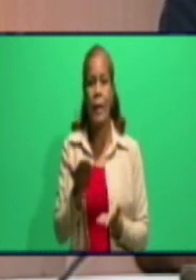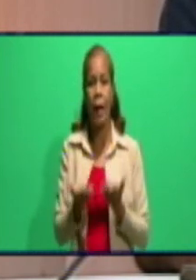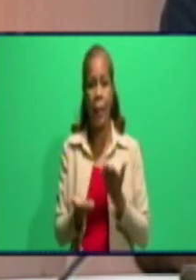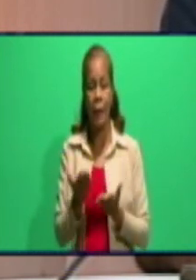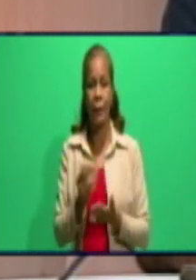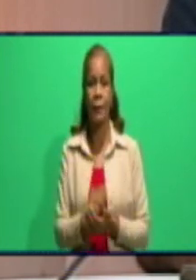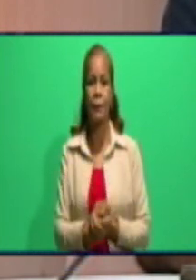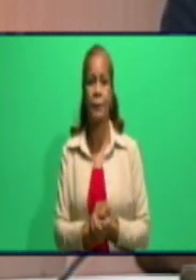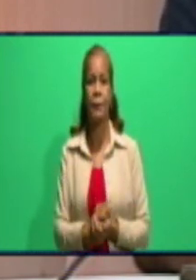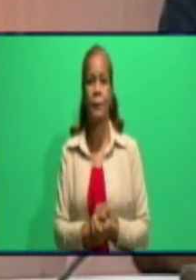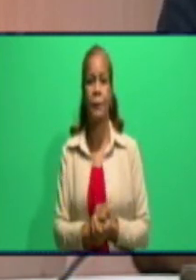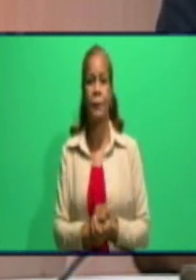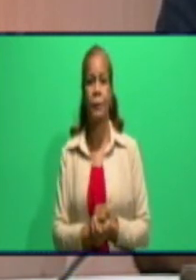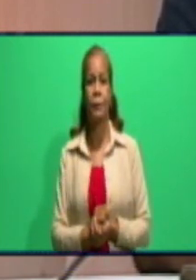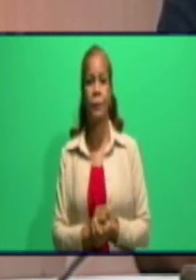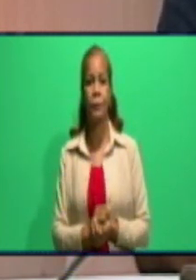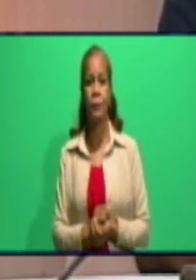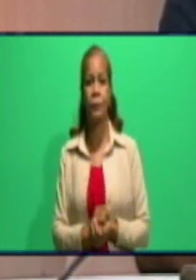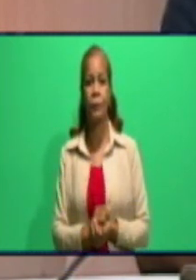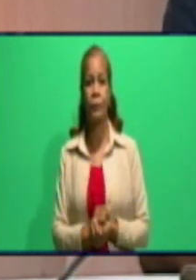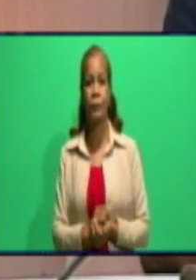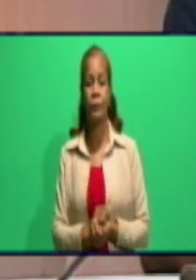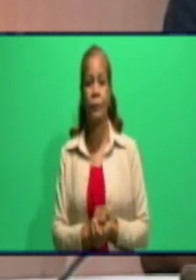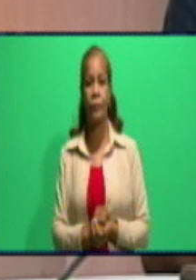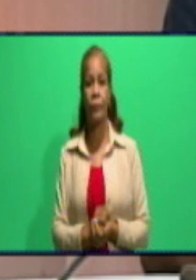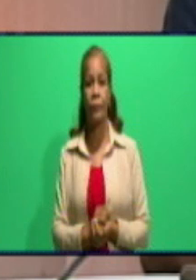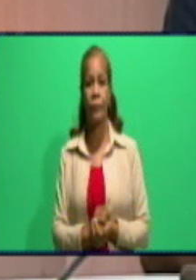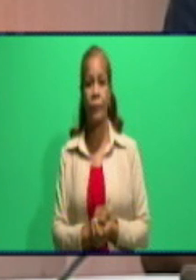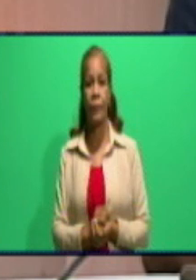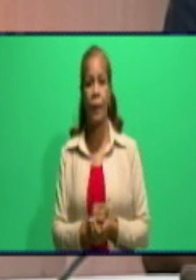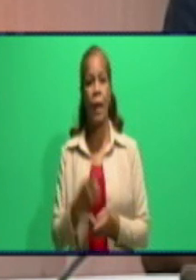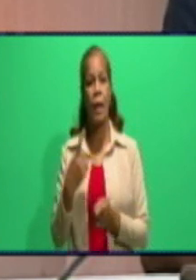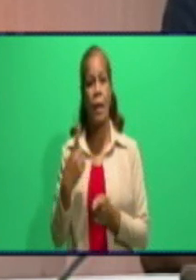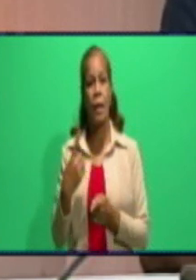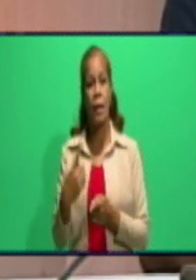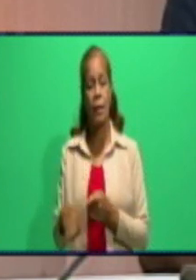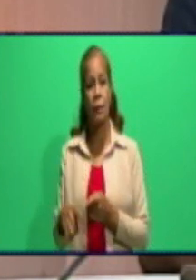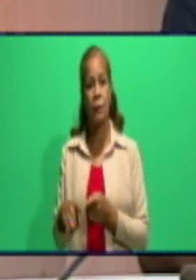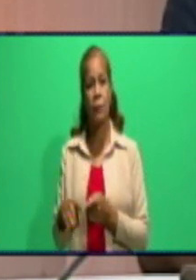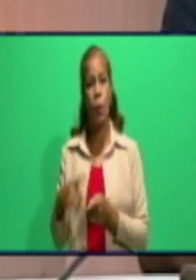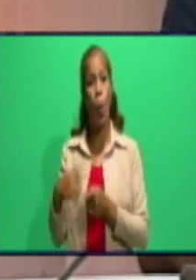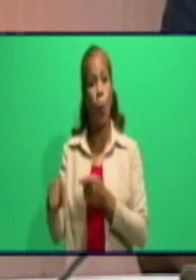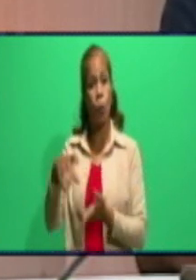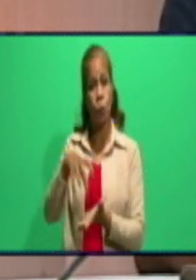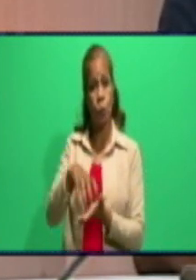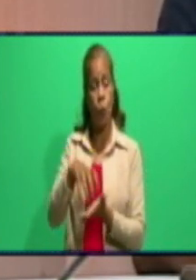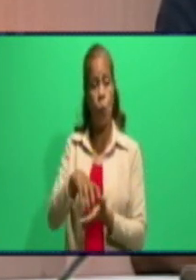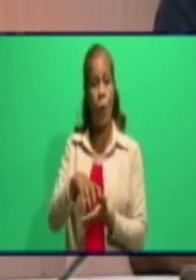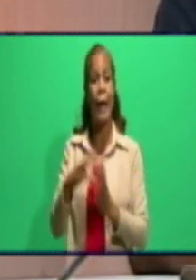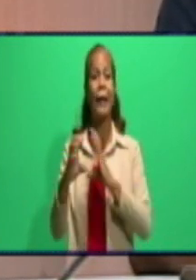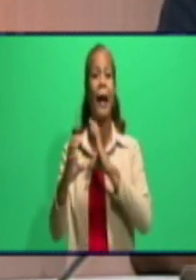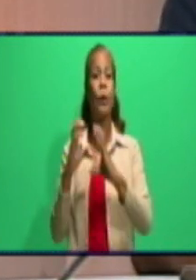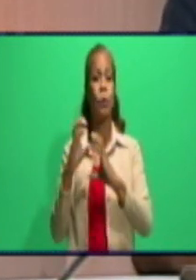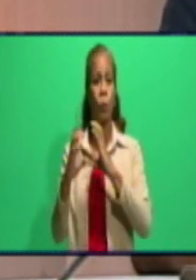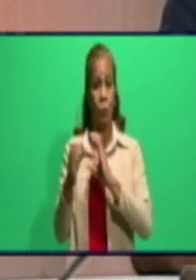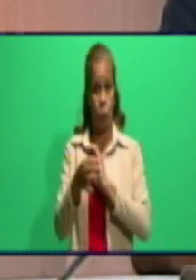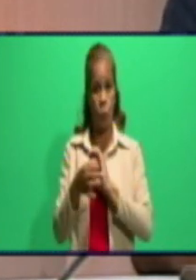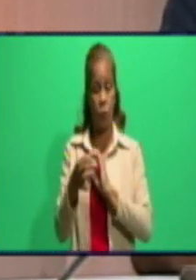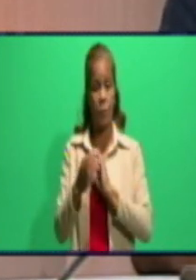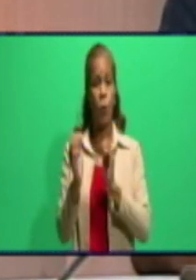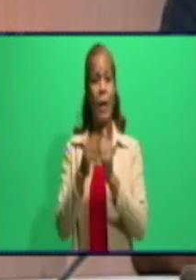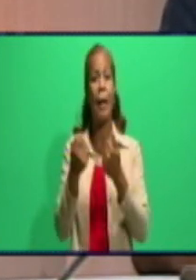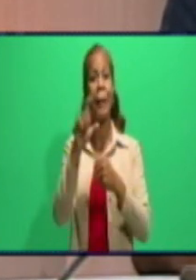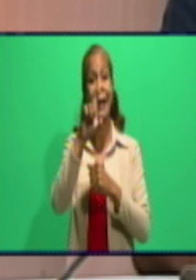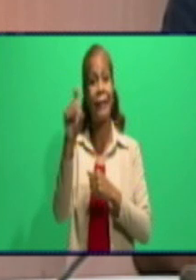importante de efectivo de menos. En el caso de Cautocristo, en la panería